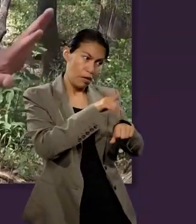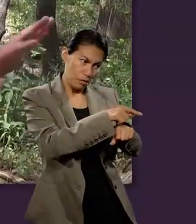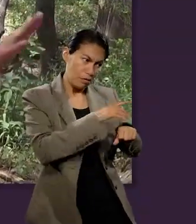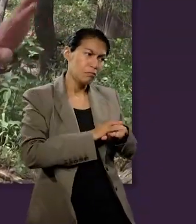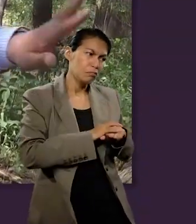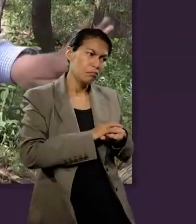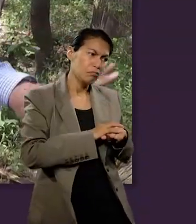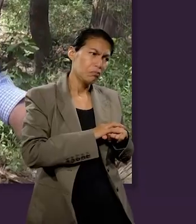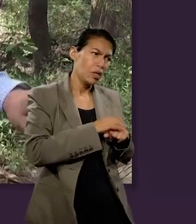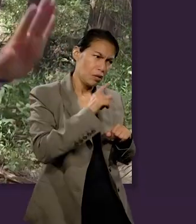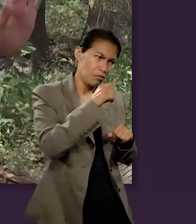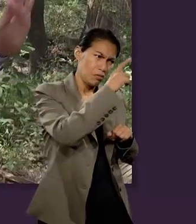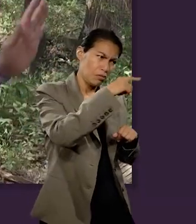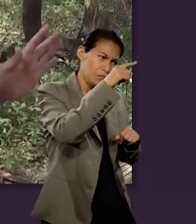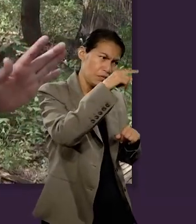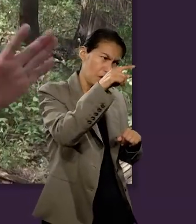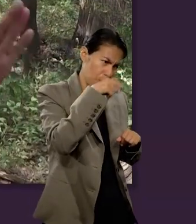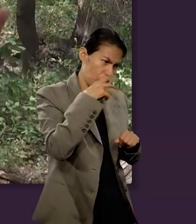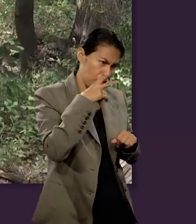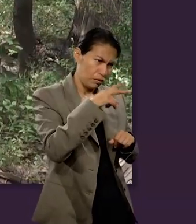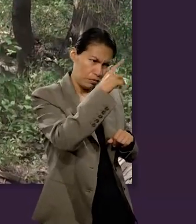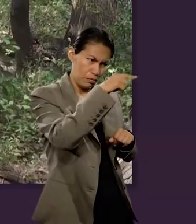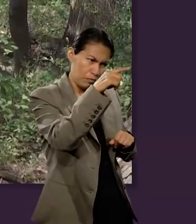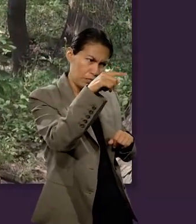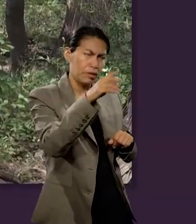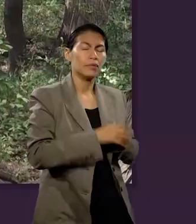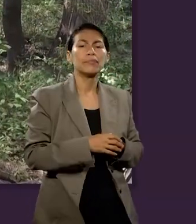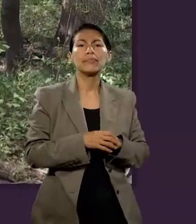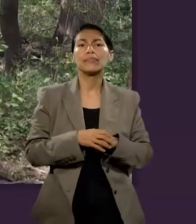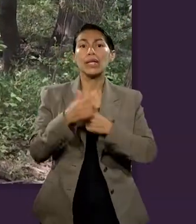hendidura de la peña, voy a poner mi mano, voy a pasar delante de ti.